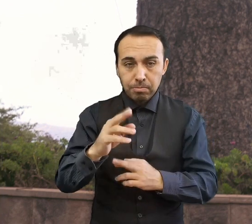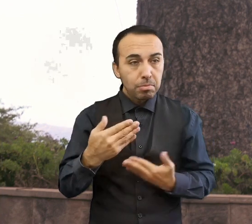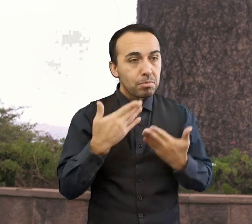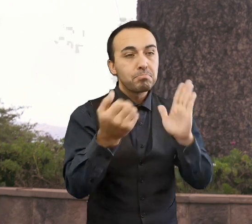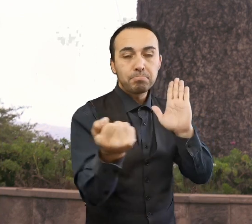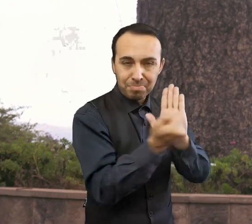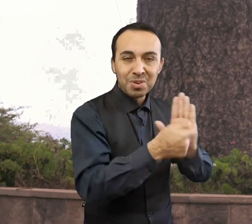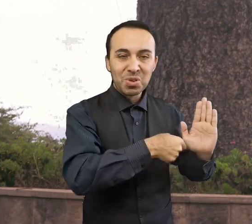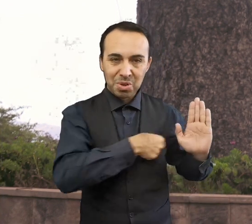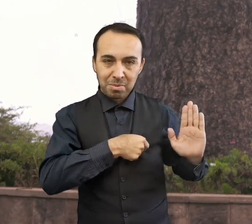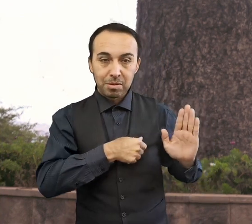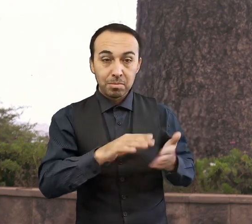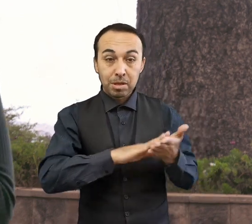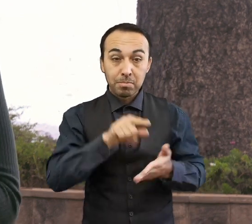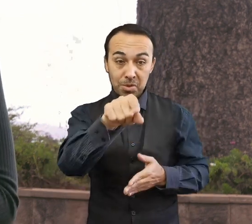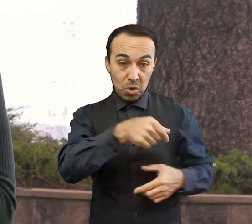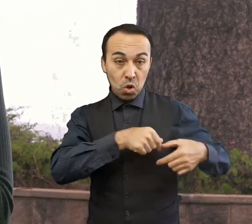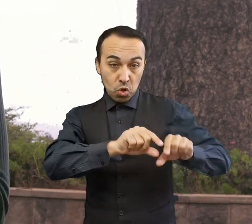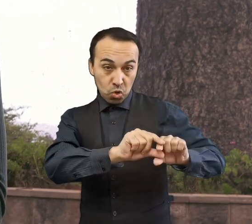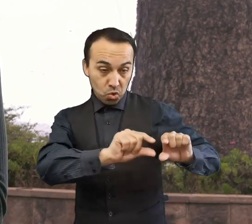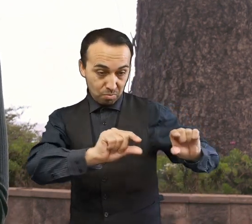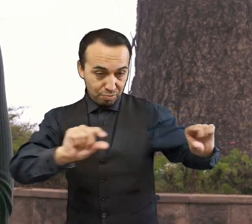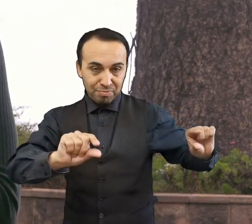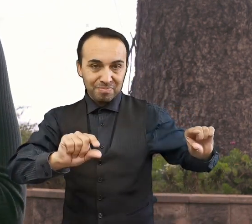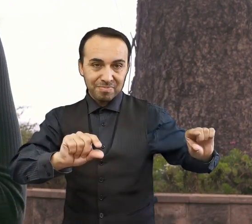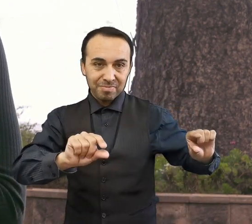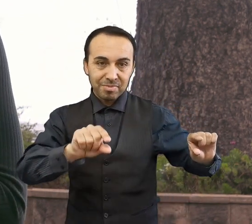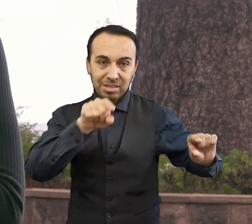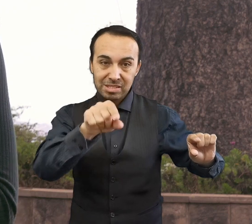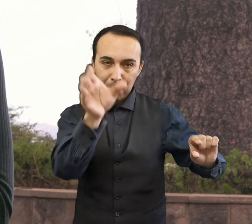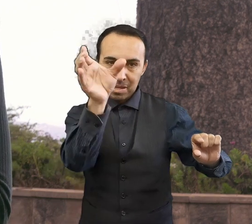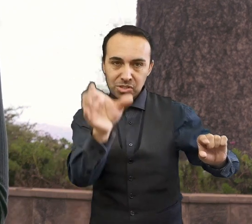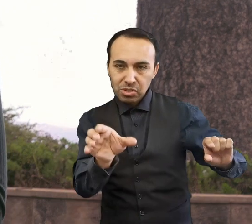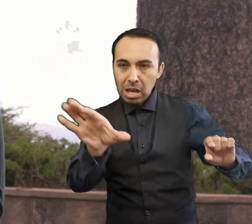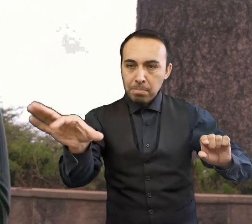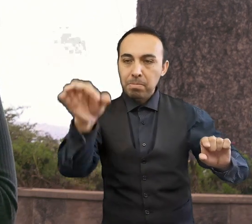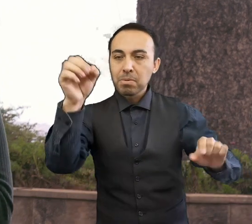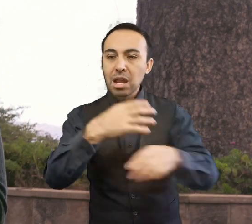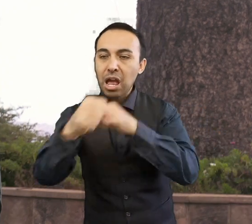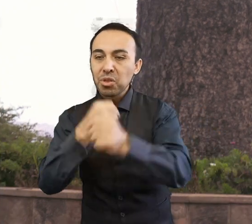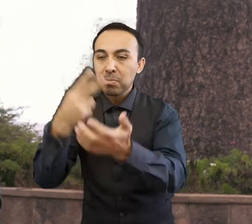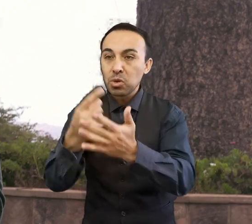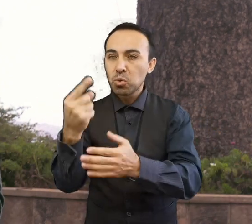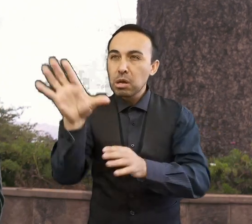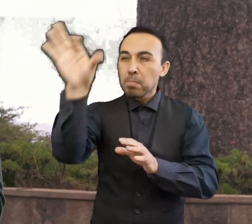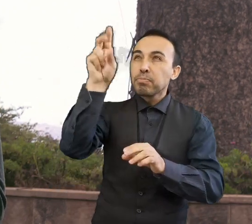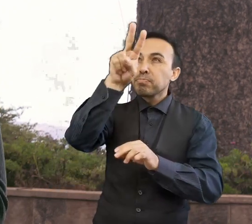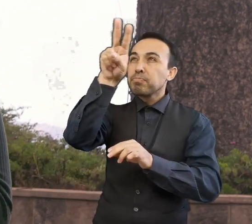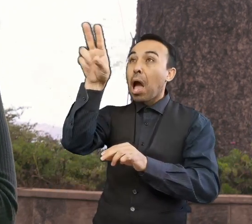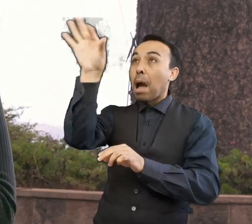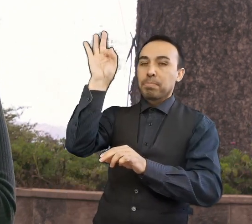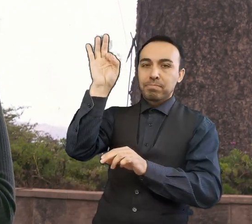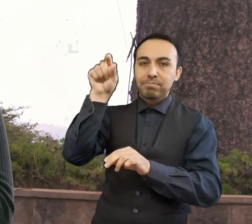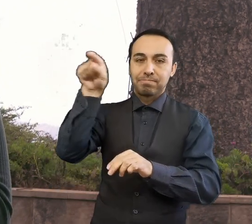778 Wendy Friedman, descubierto en 2001 y llamado así en honor de Wendy Friedman, directora de laboratorios de